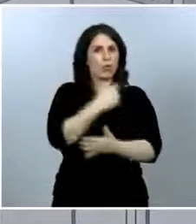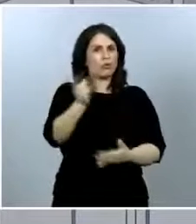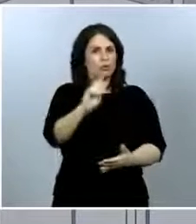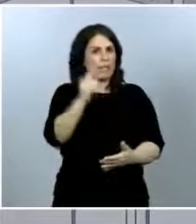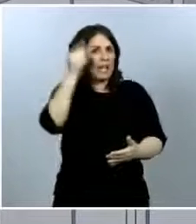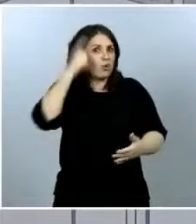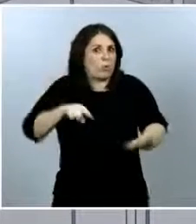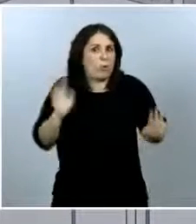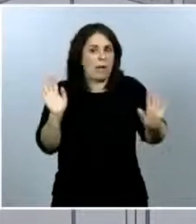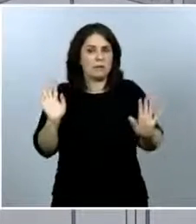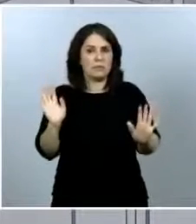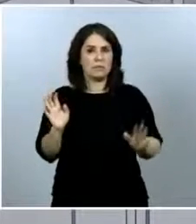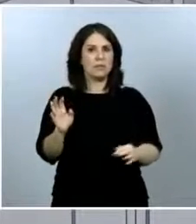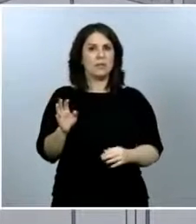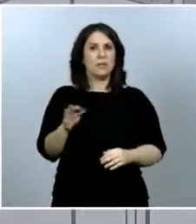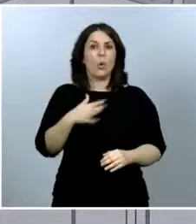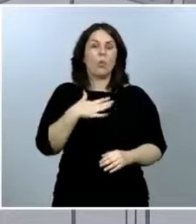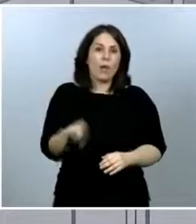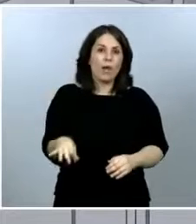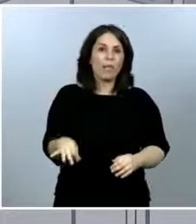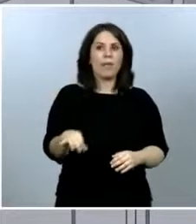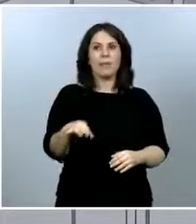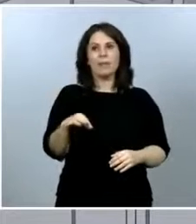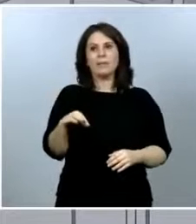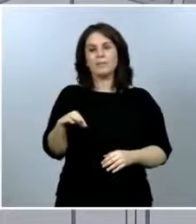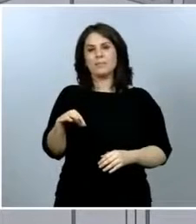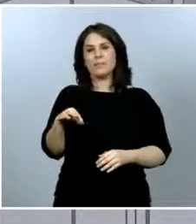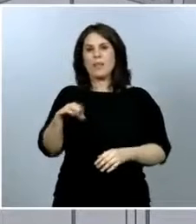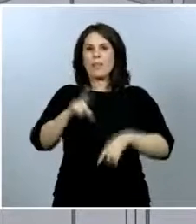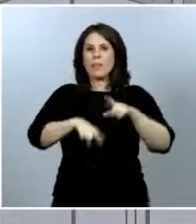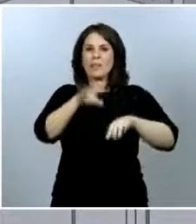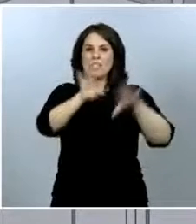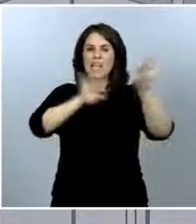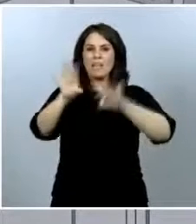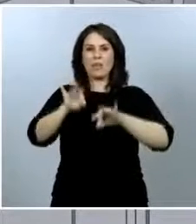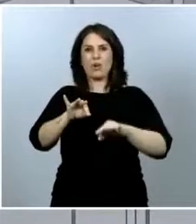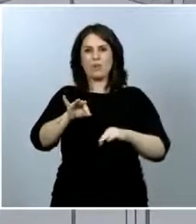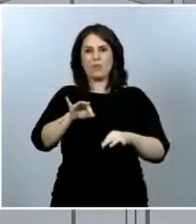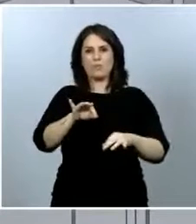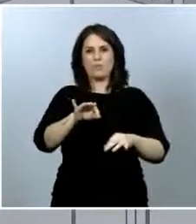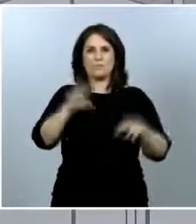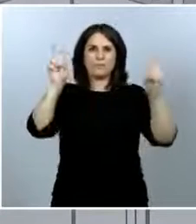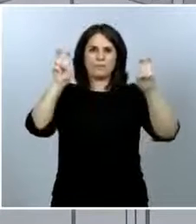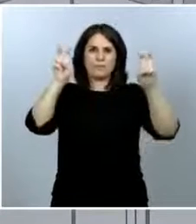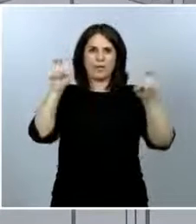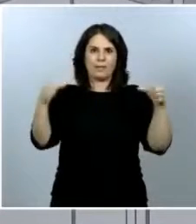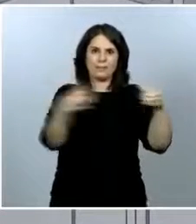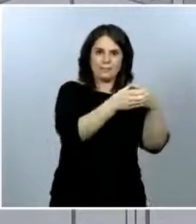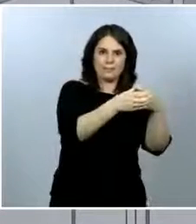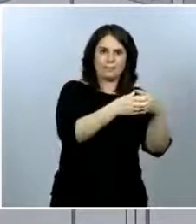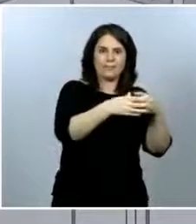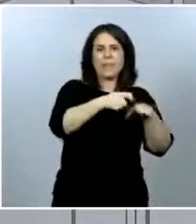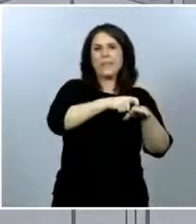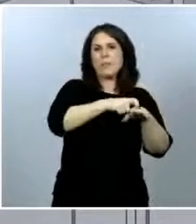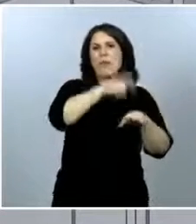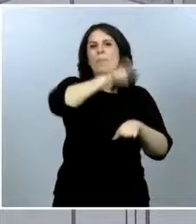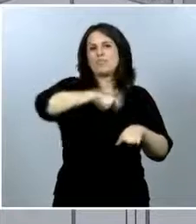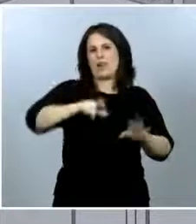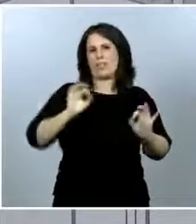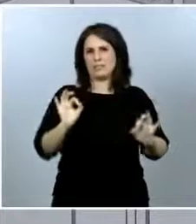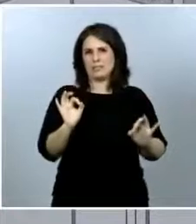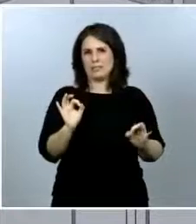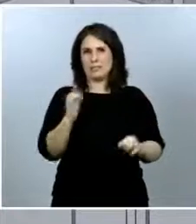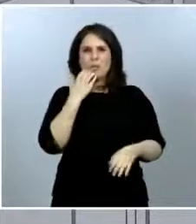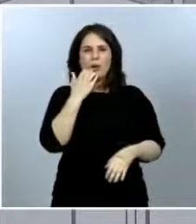puede estar sujeto a sesgos de selección de los participantes. No sabemos si los que acuden a hacerse la prueba son los que